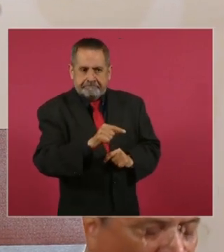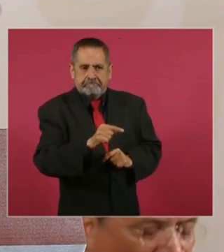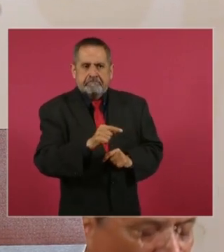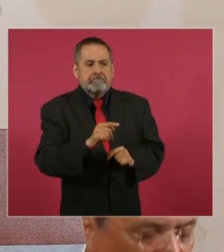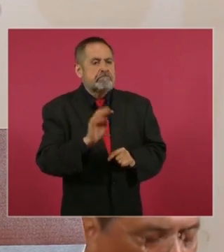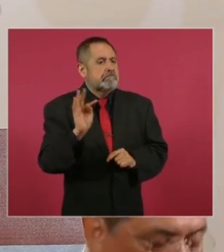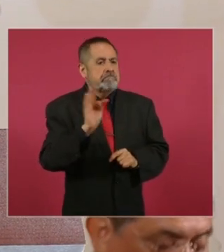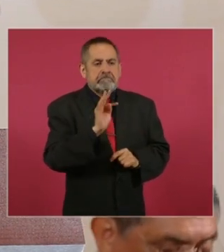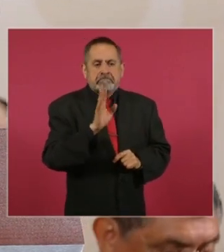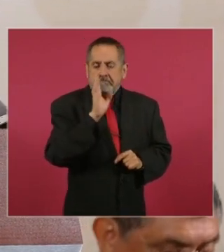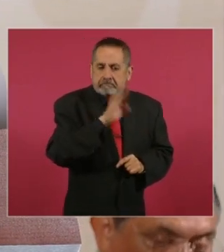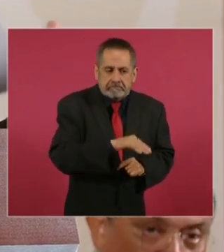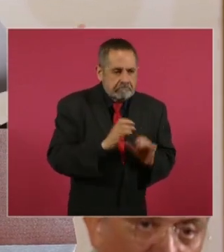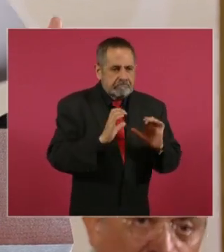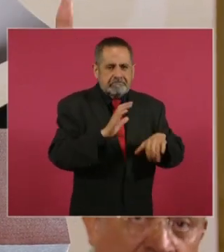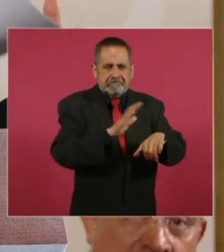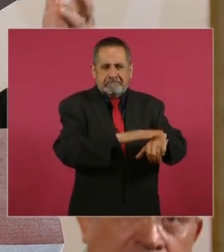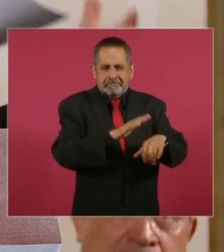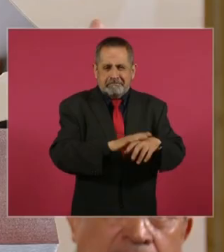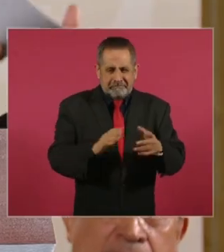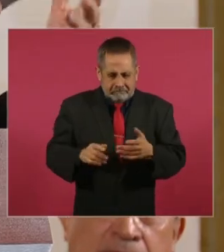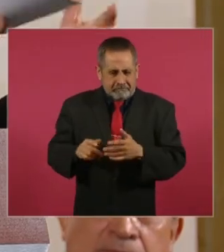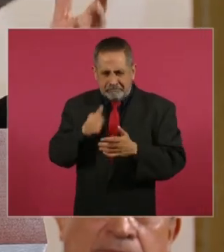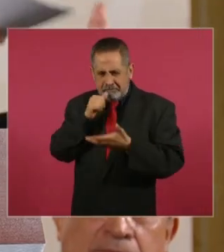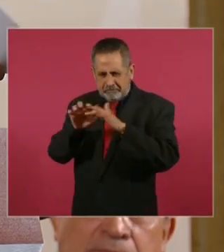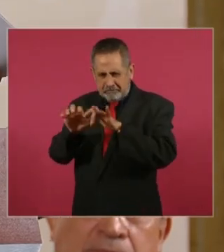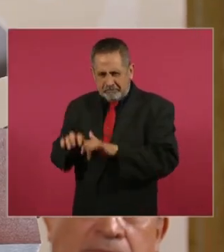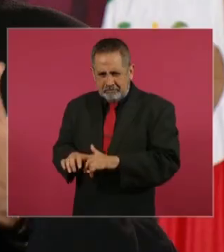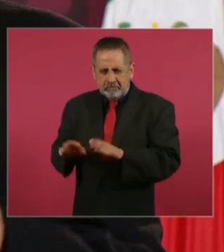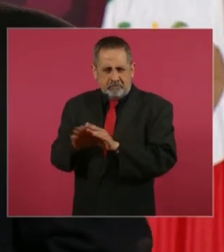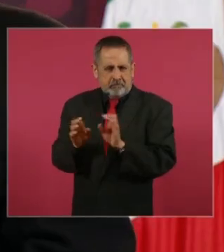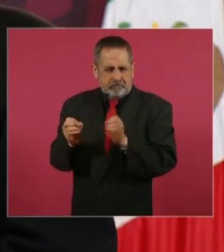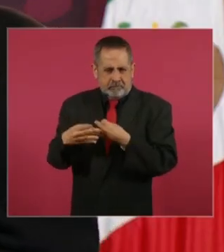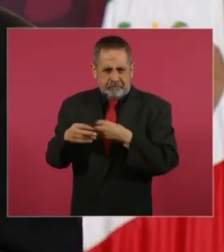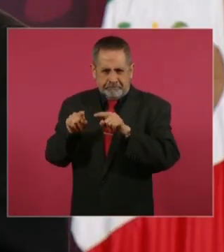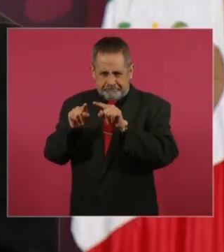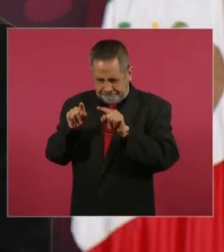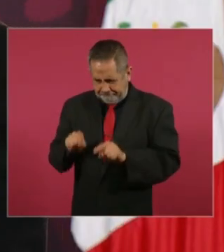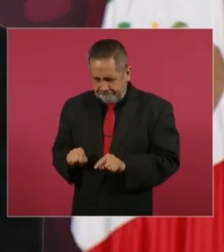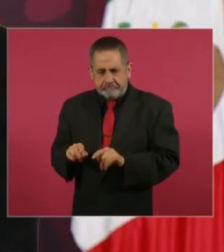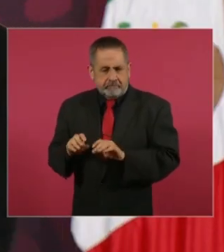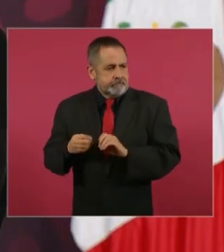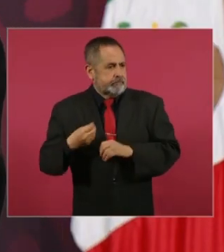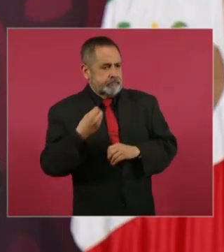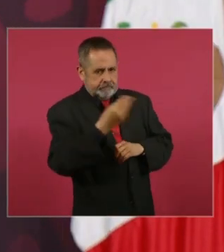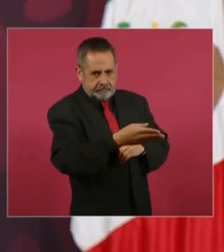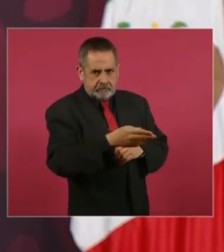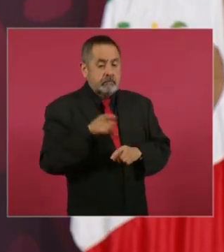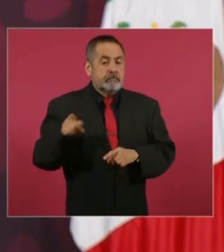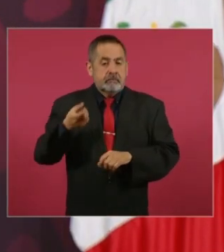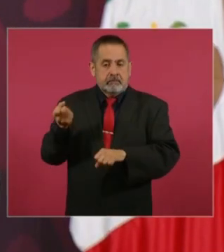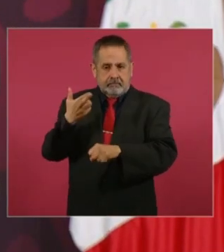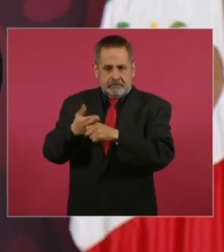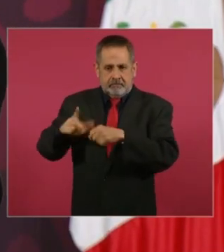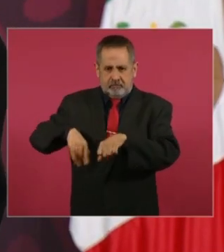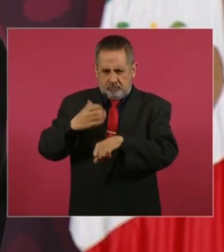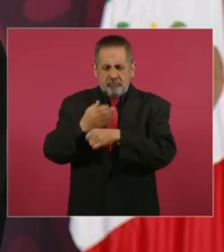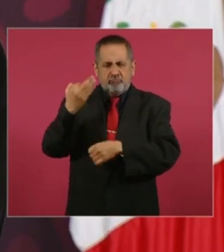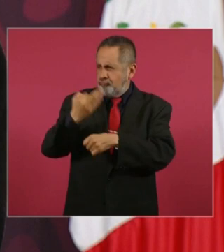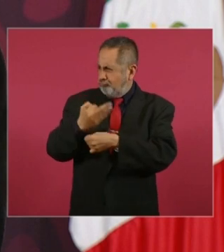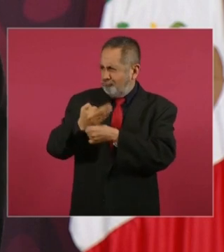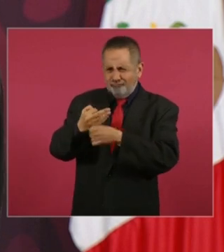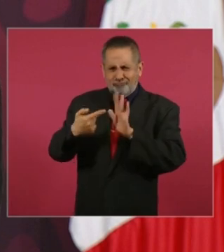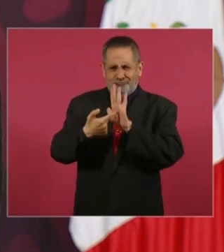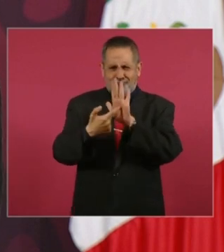no sé en qué términos le envió el oficio a la secretaria. Gobernación, hoy lo van a